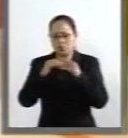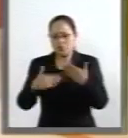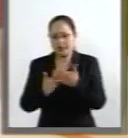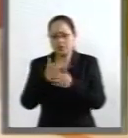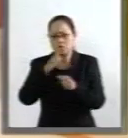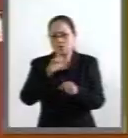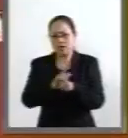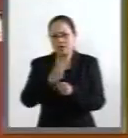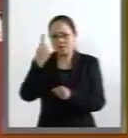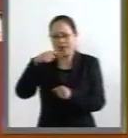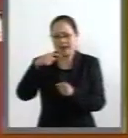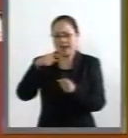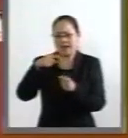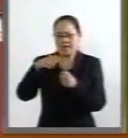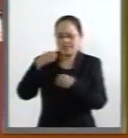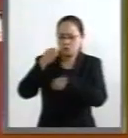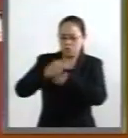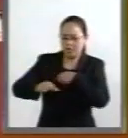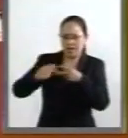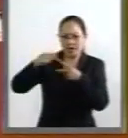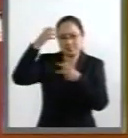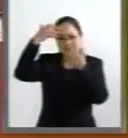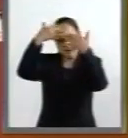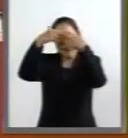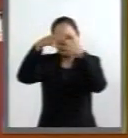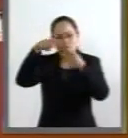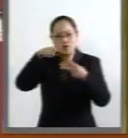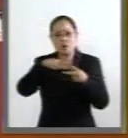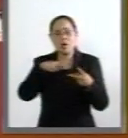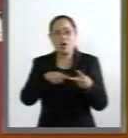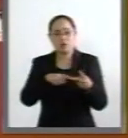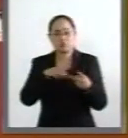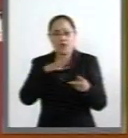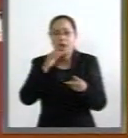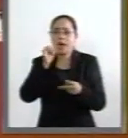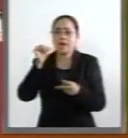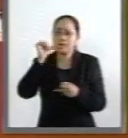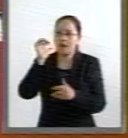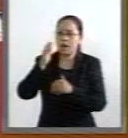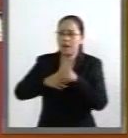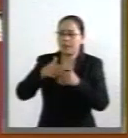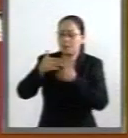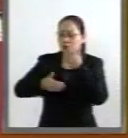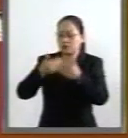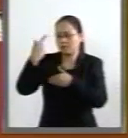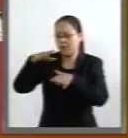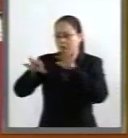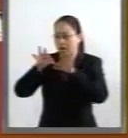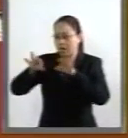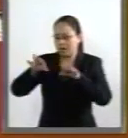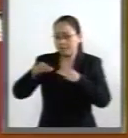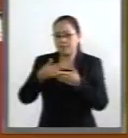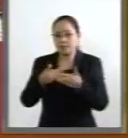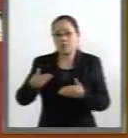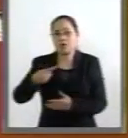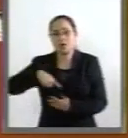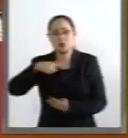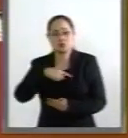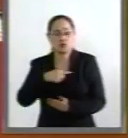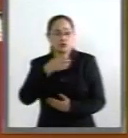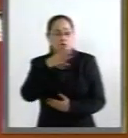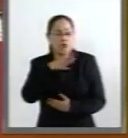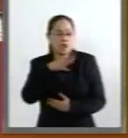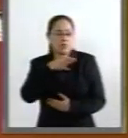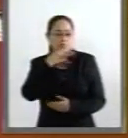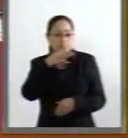Neurocirugía. En este sentido, la propuesta que se pone a su consideración hace un respetuoso exhorto para